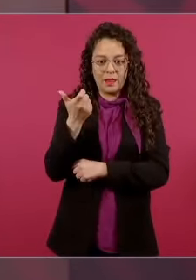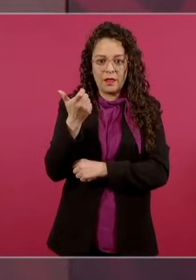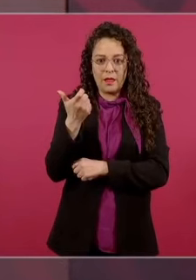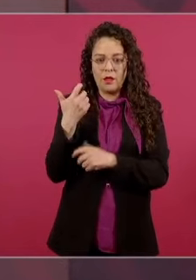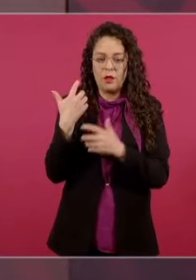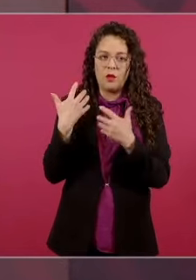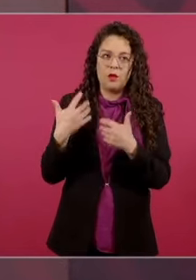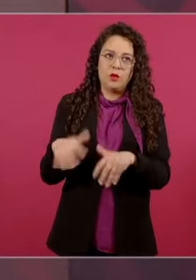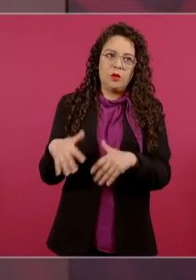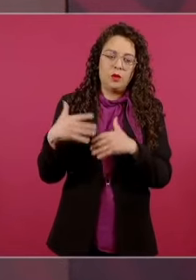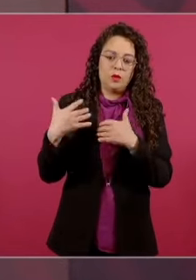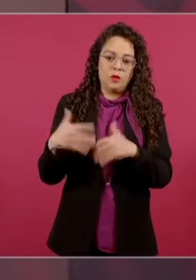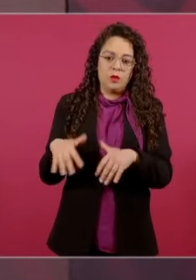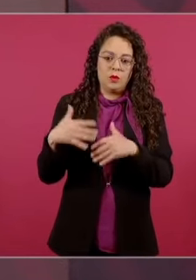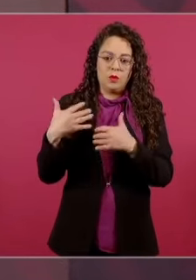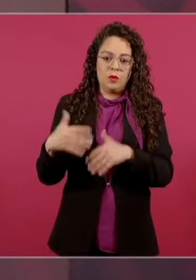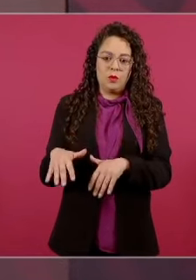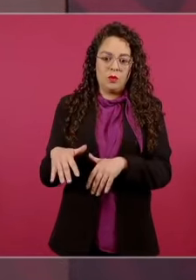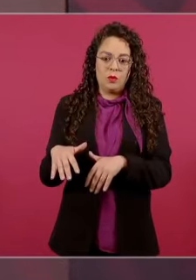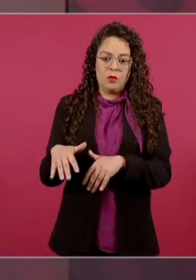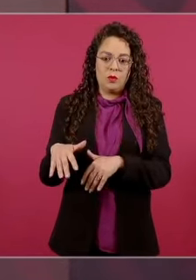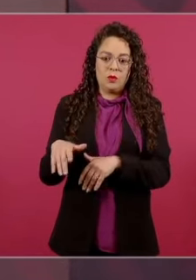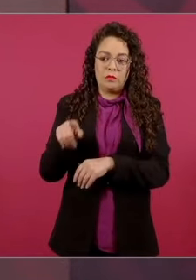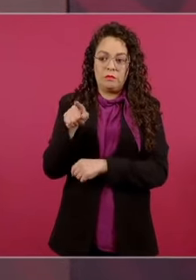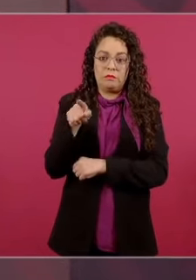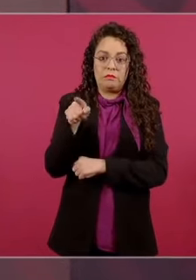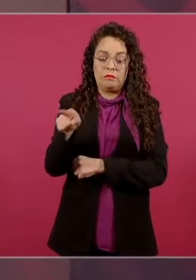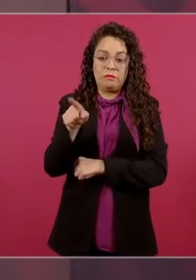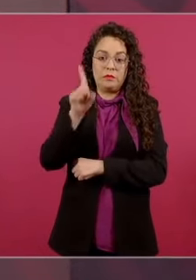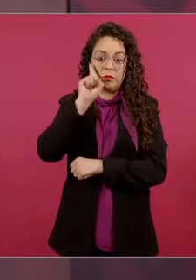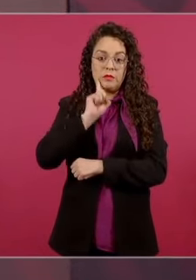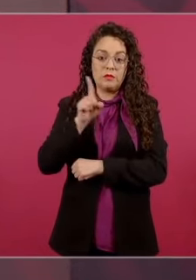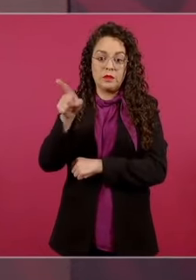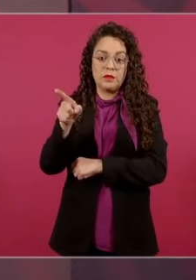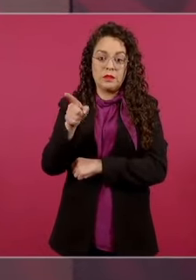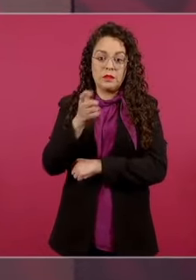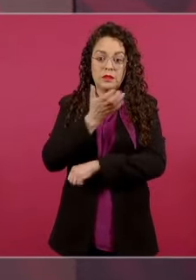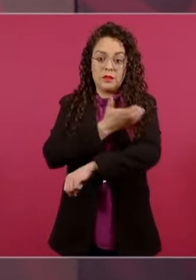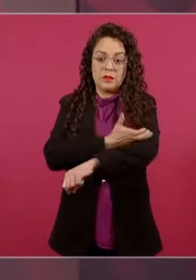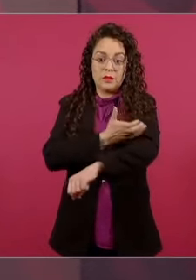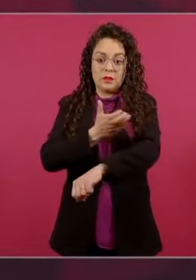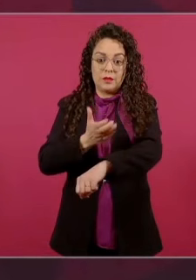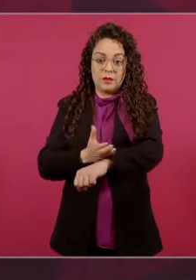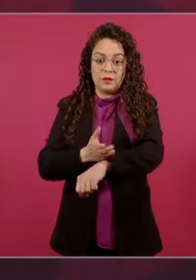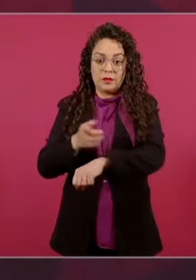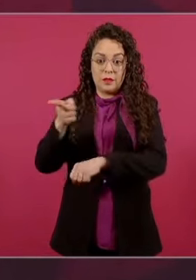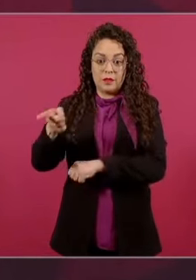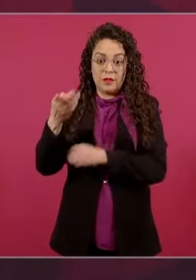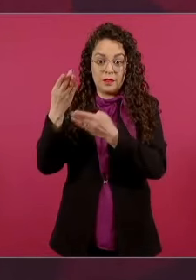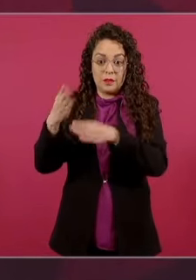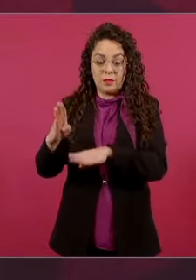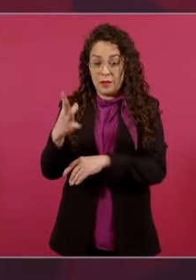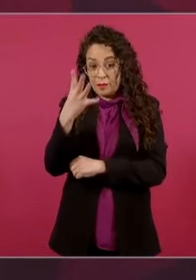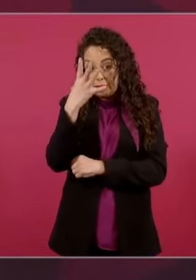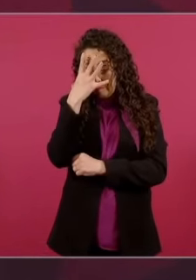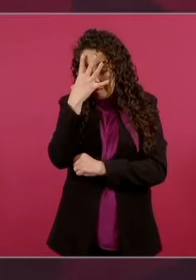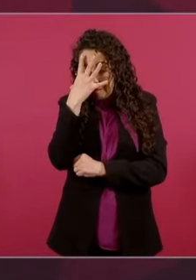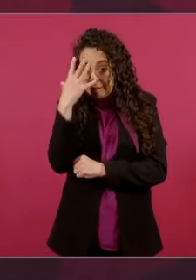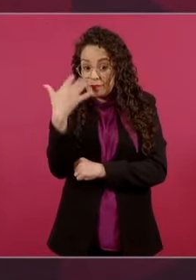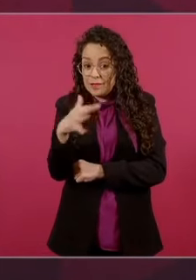le daba pena a la compañera ahí, porque es que aparece